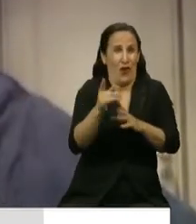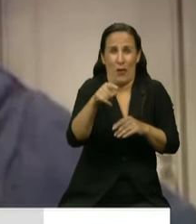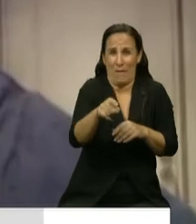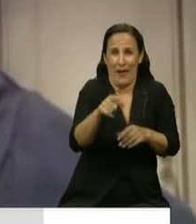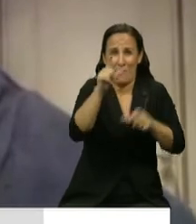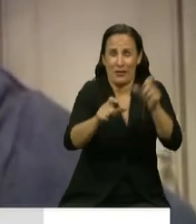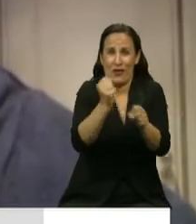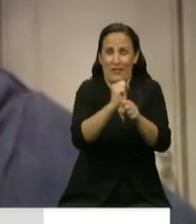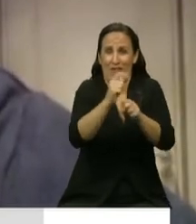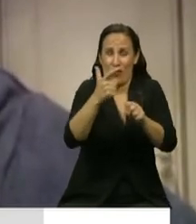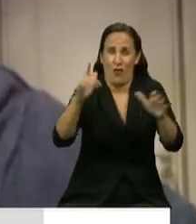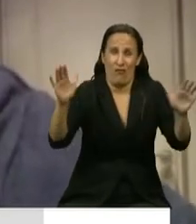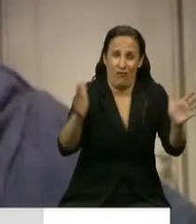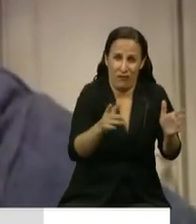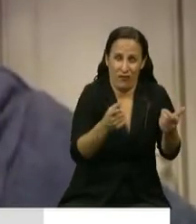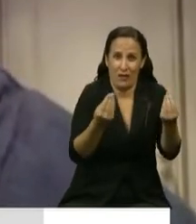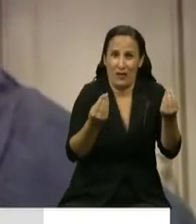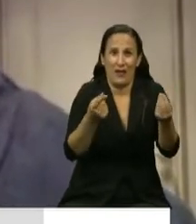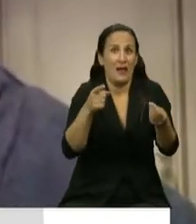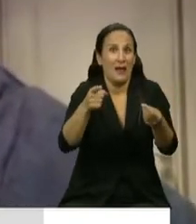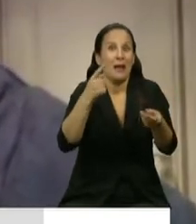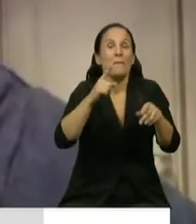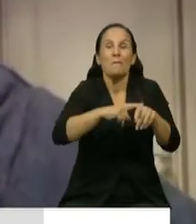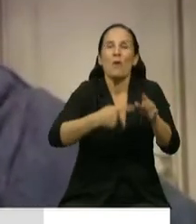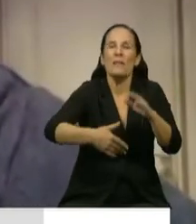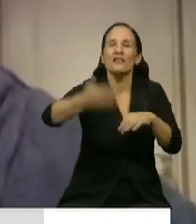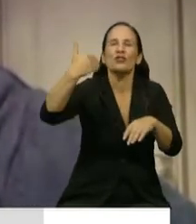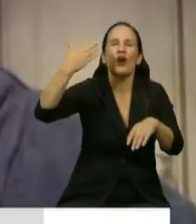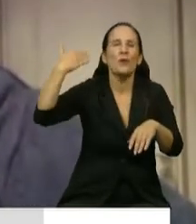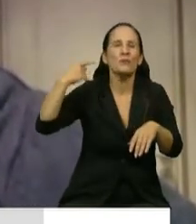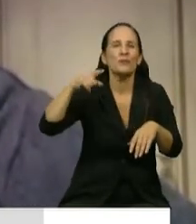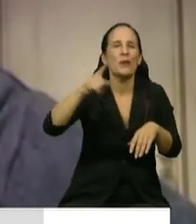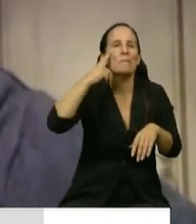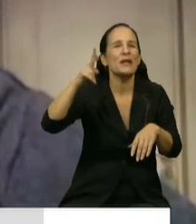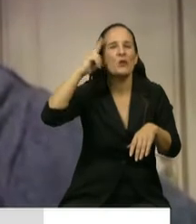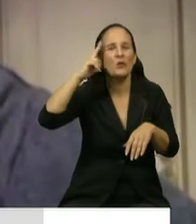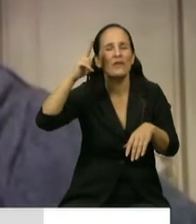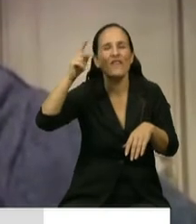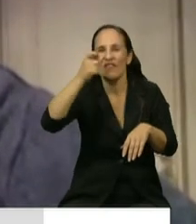empleo y de actividad solo comparables a la gran depresión que comenzó en el año 29.